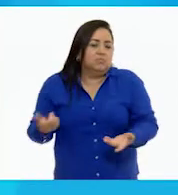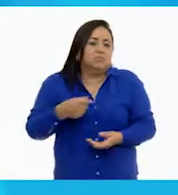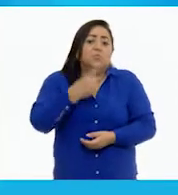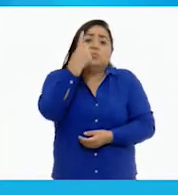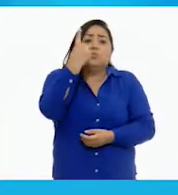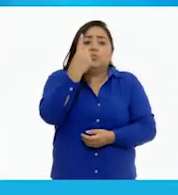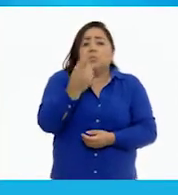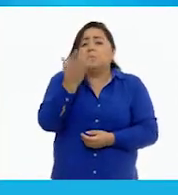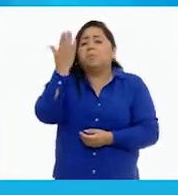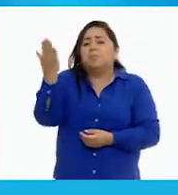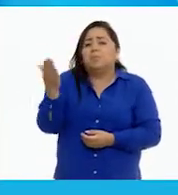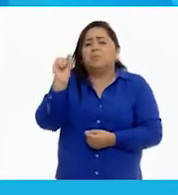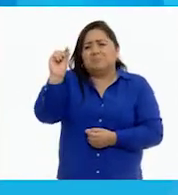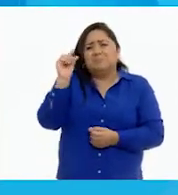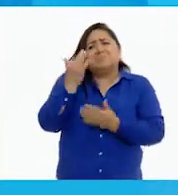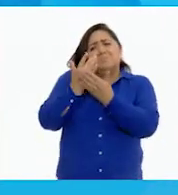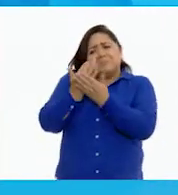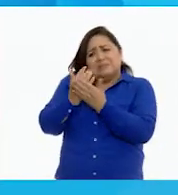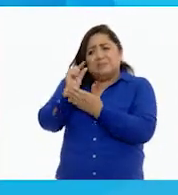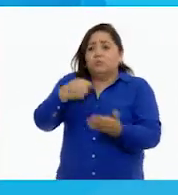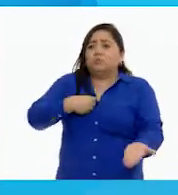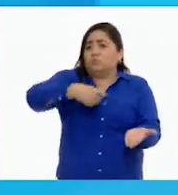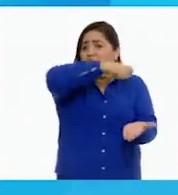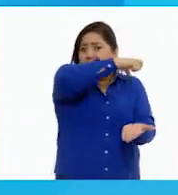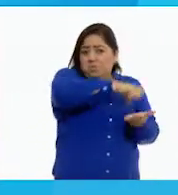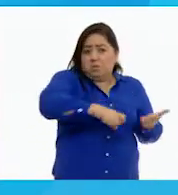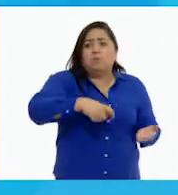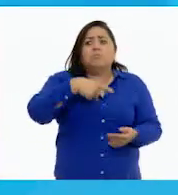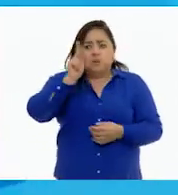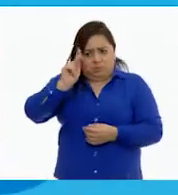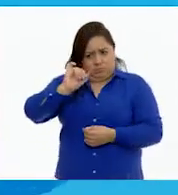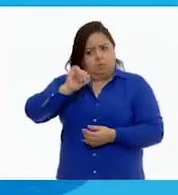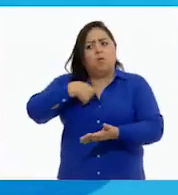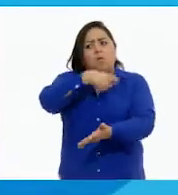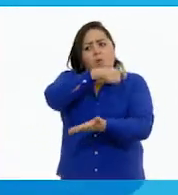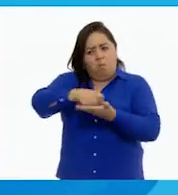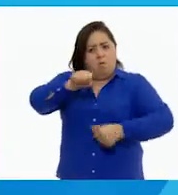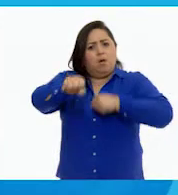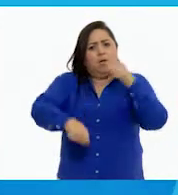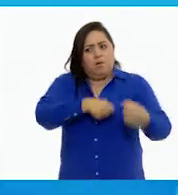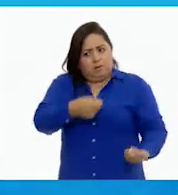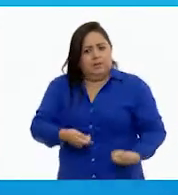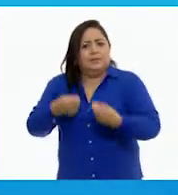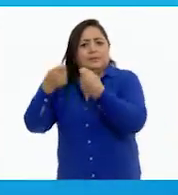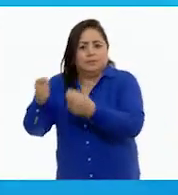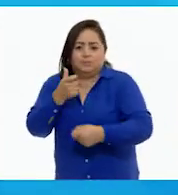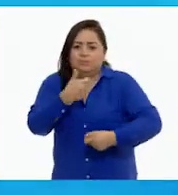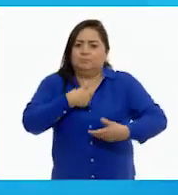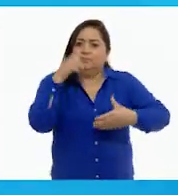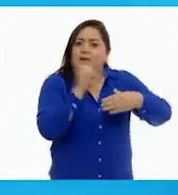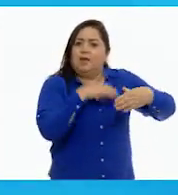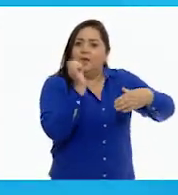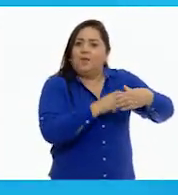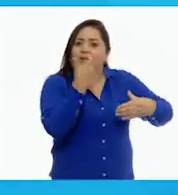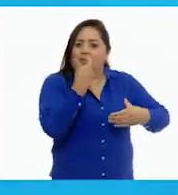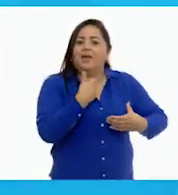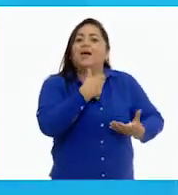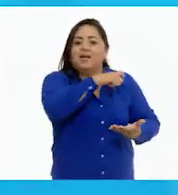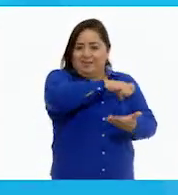pediría era tiempo. Le prometió comprar la bicicleta con sus ahorros.